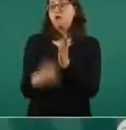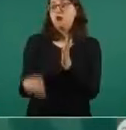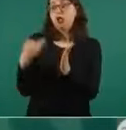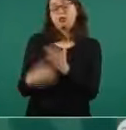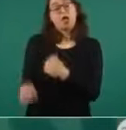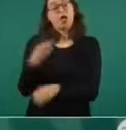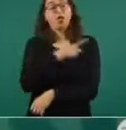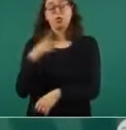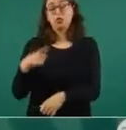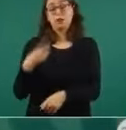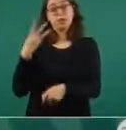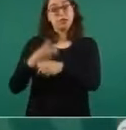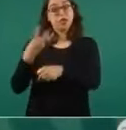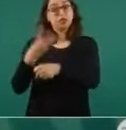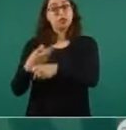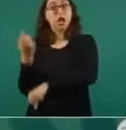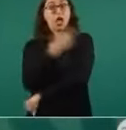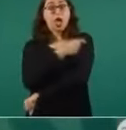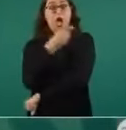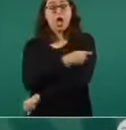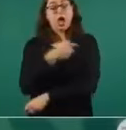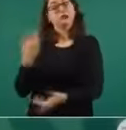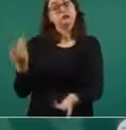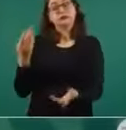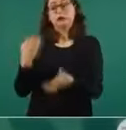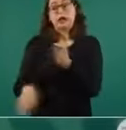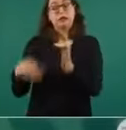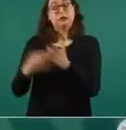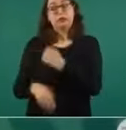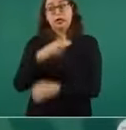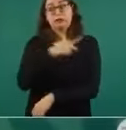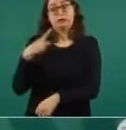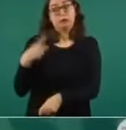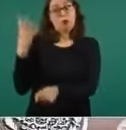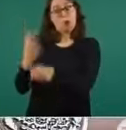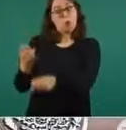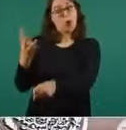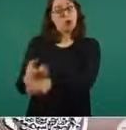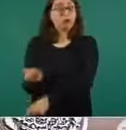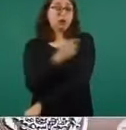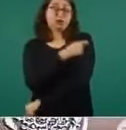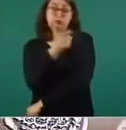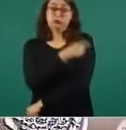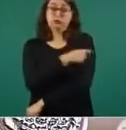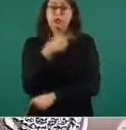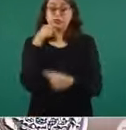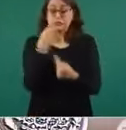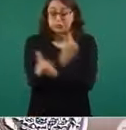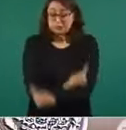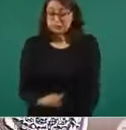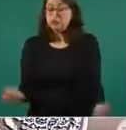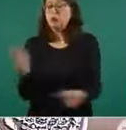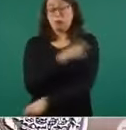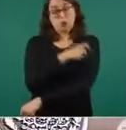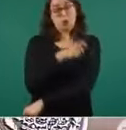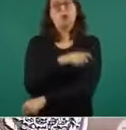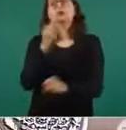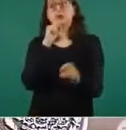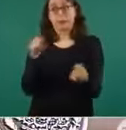cuarta dosis, falta que se vacunen los niños, hay que ver